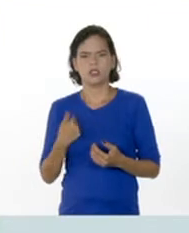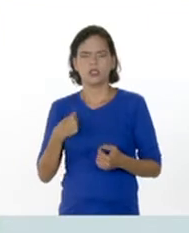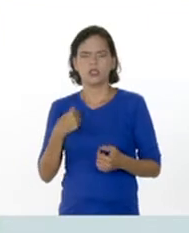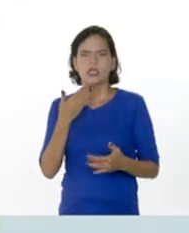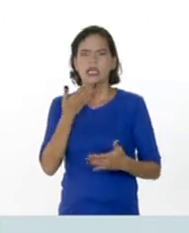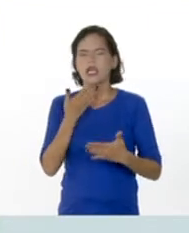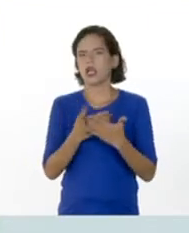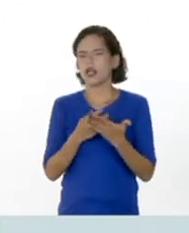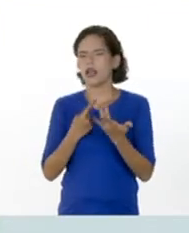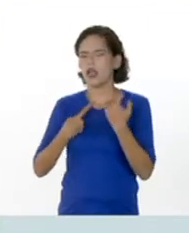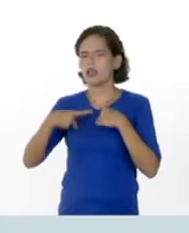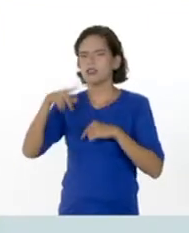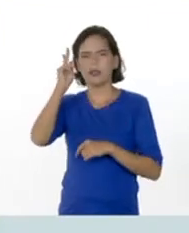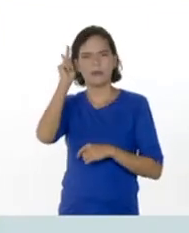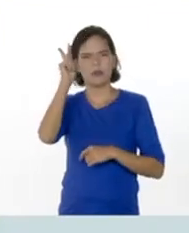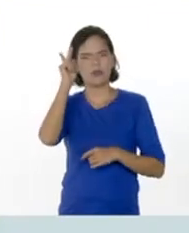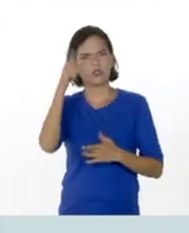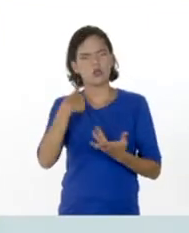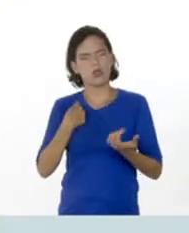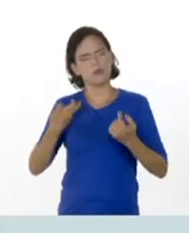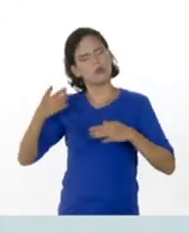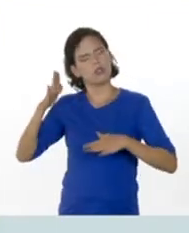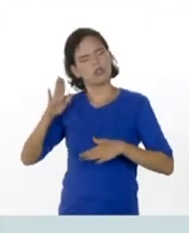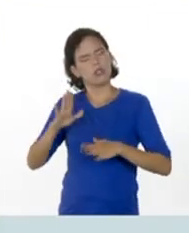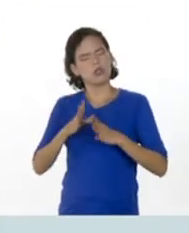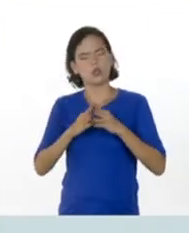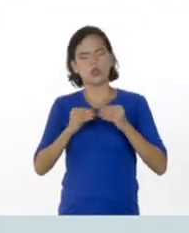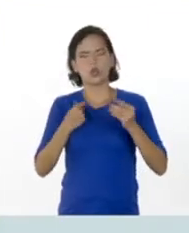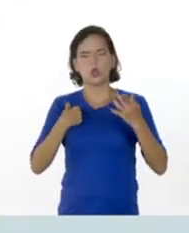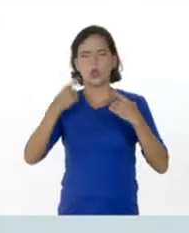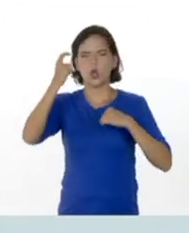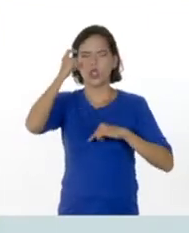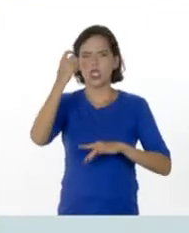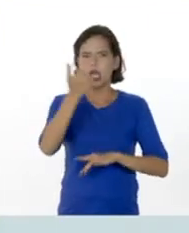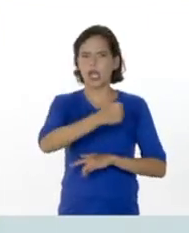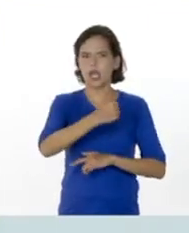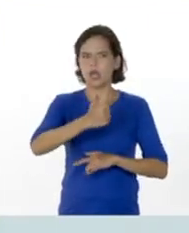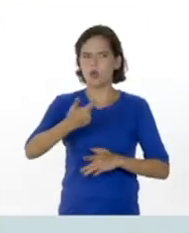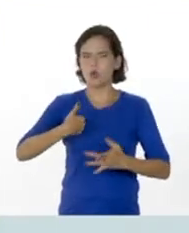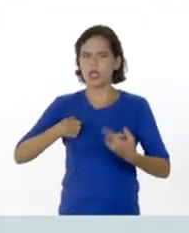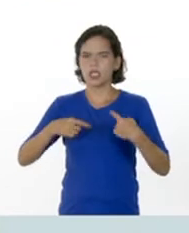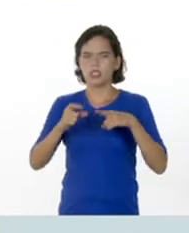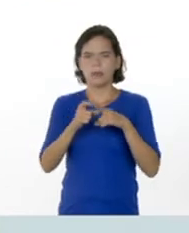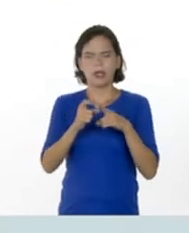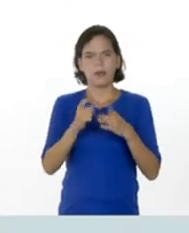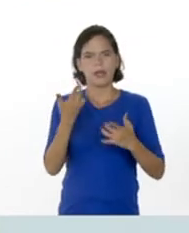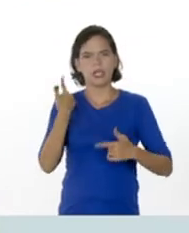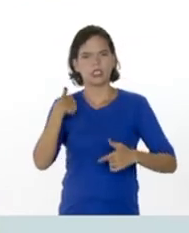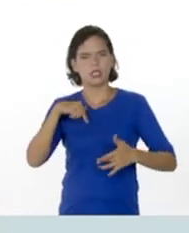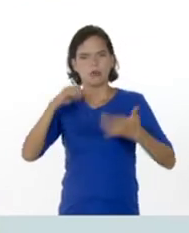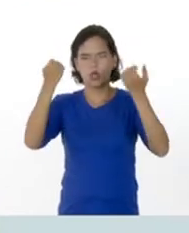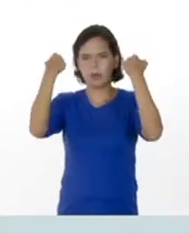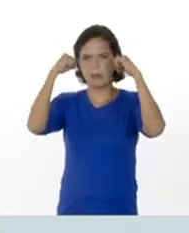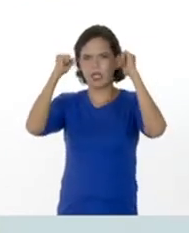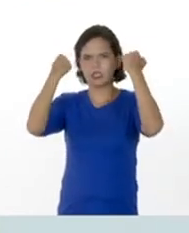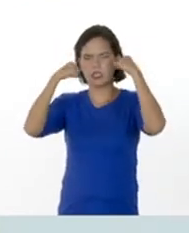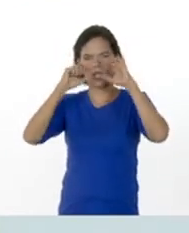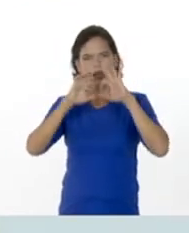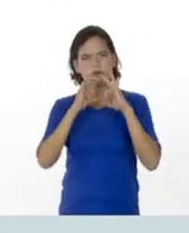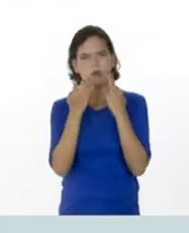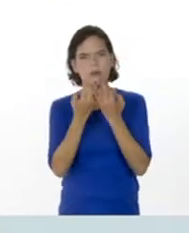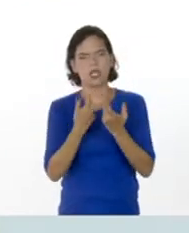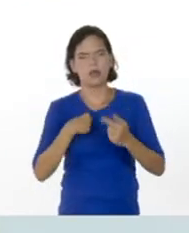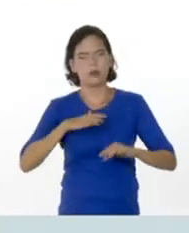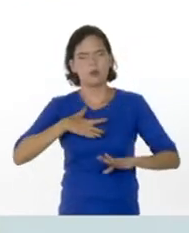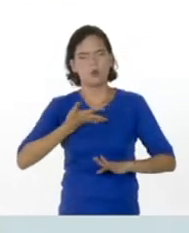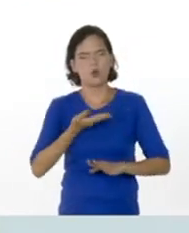Muchísimas gracias profesora Yoli Bela por traernos día a día cada una de estas palabras claves que debemos practicar en familia para que podamos apropiarnos de ellas.